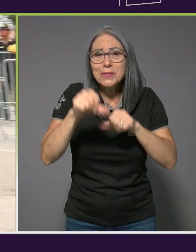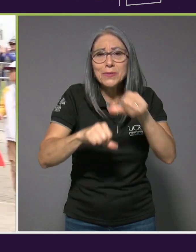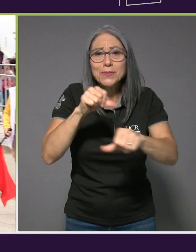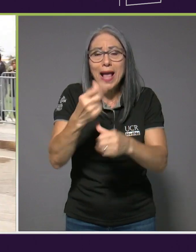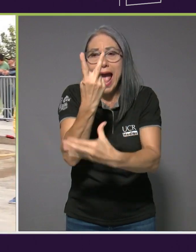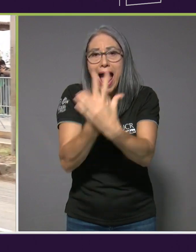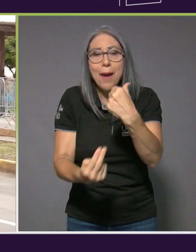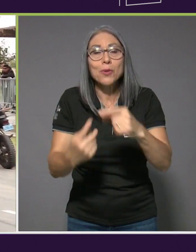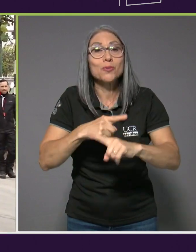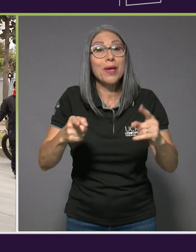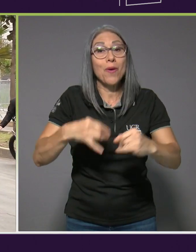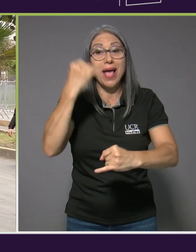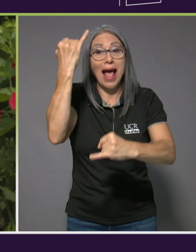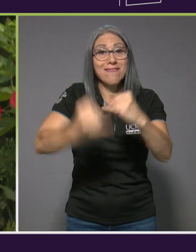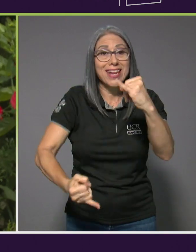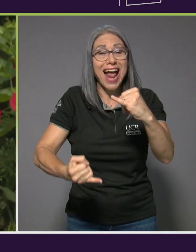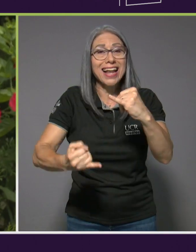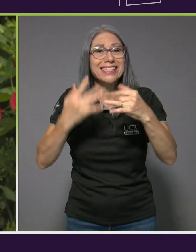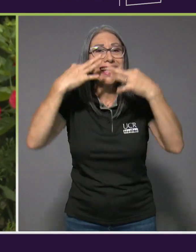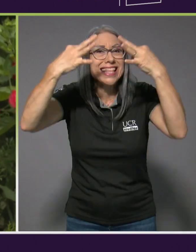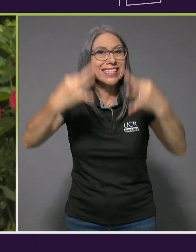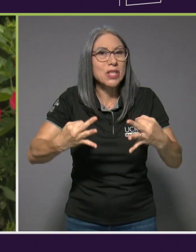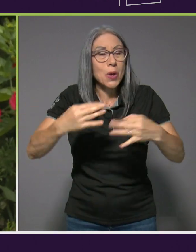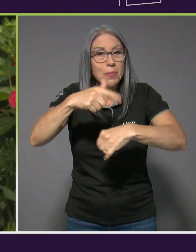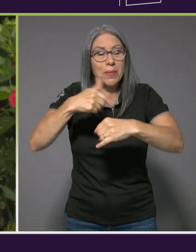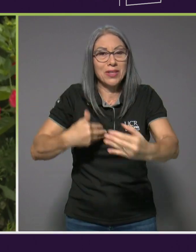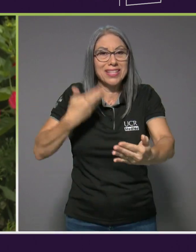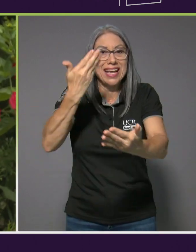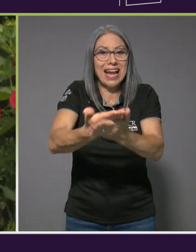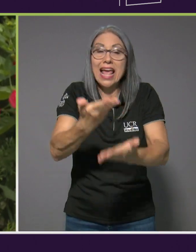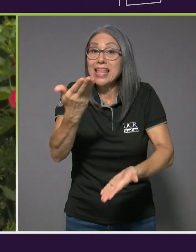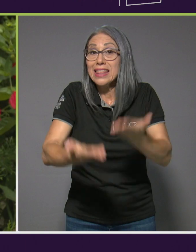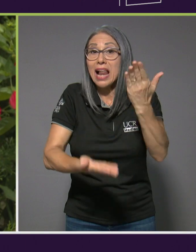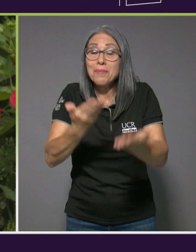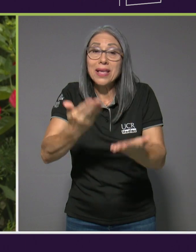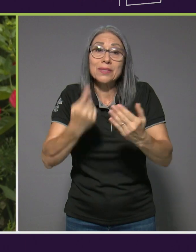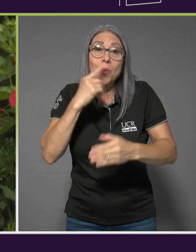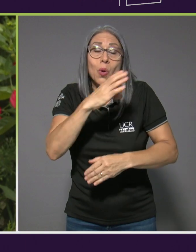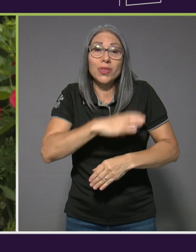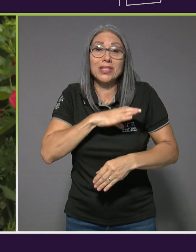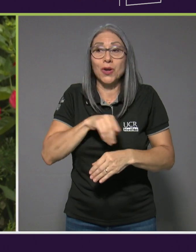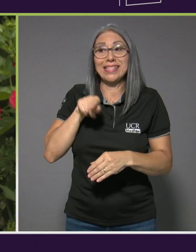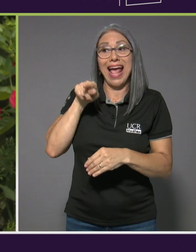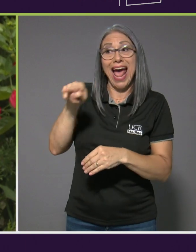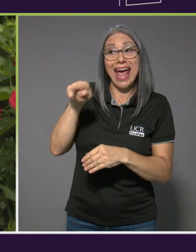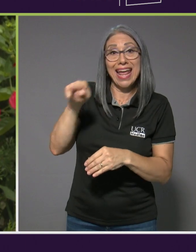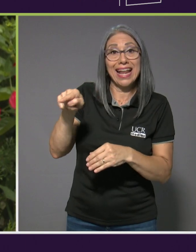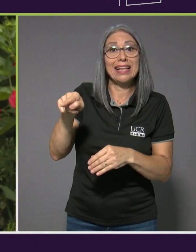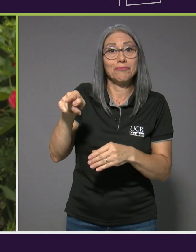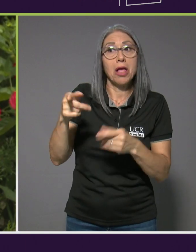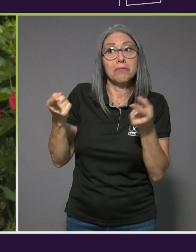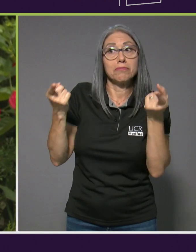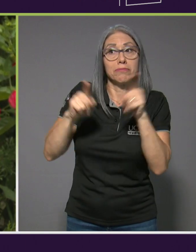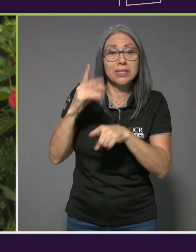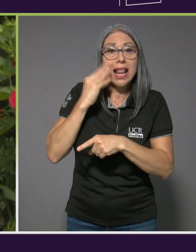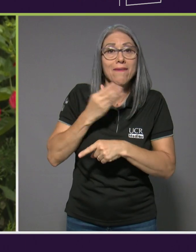por condiciones, si a se le daba mejor el sprint, pero creo que es un aprendizaje. Ya